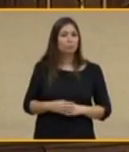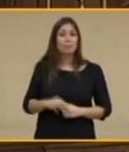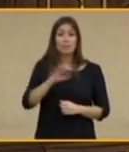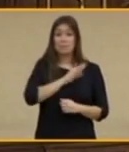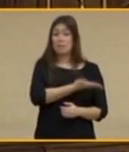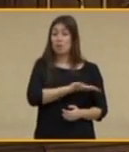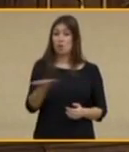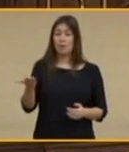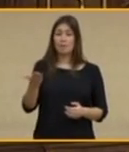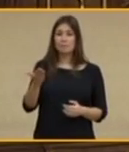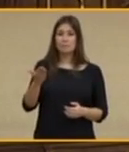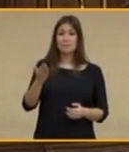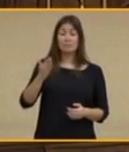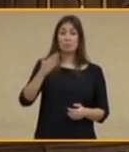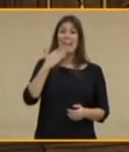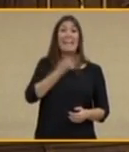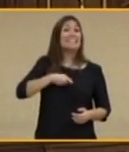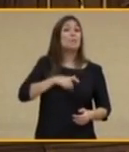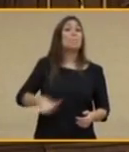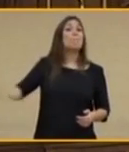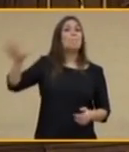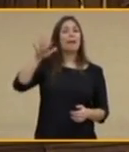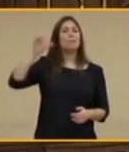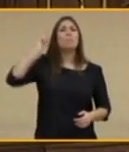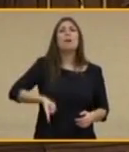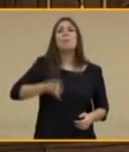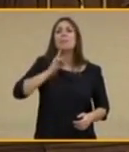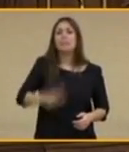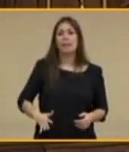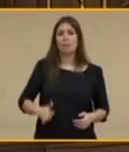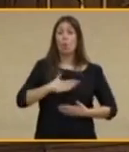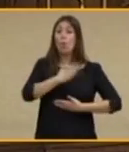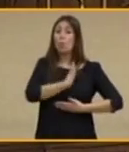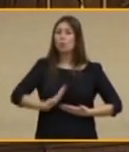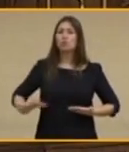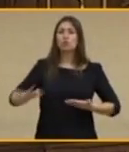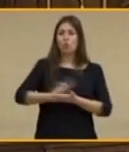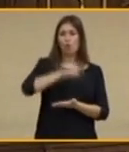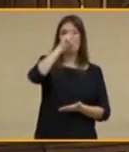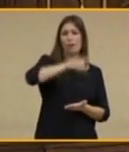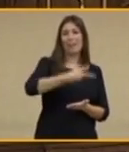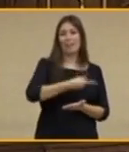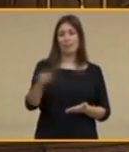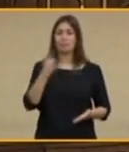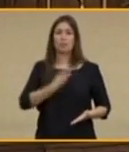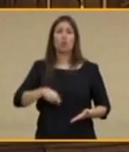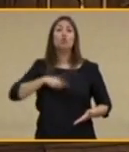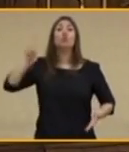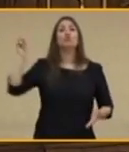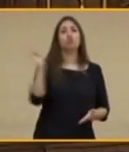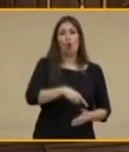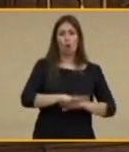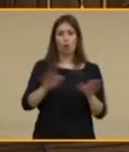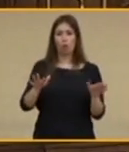la soberanía española corresponde a todos los españoles, a todos. No existen soberanías